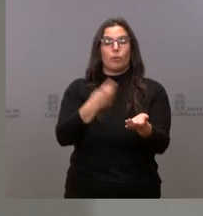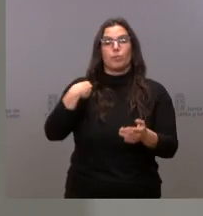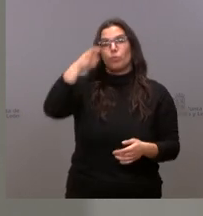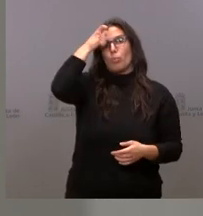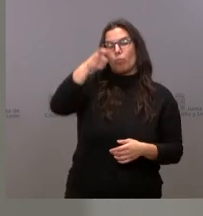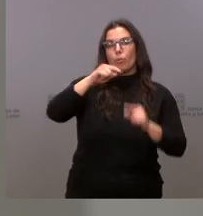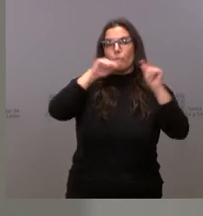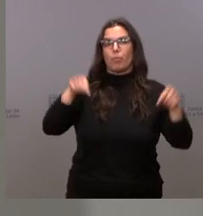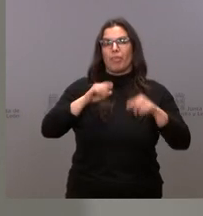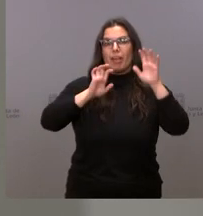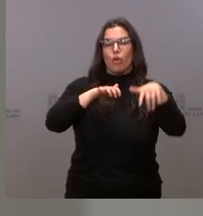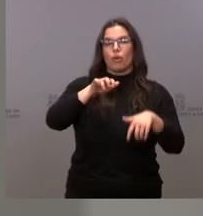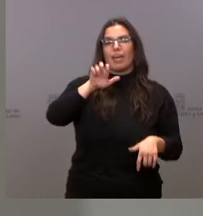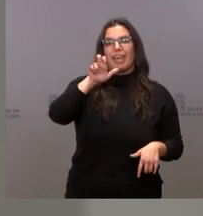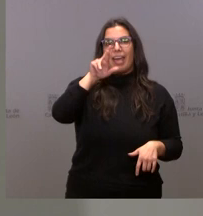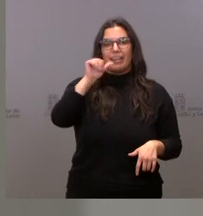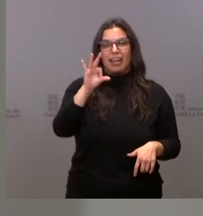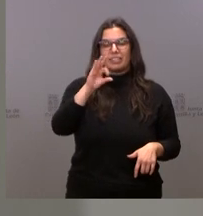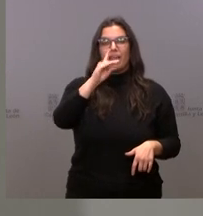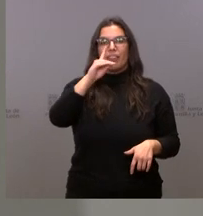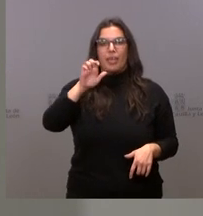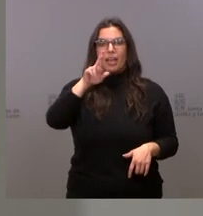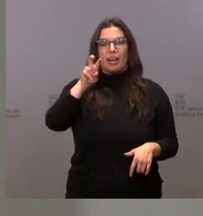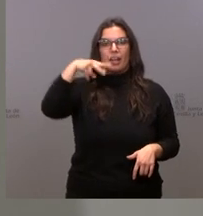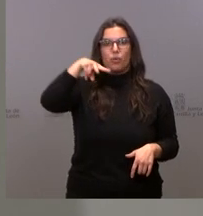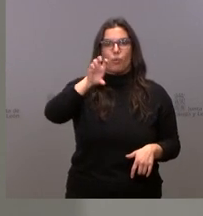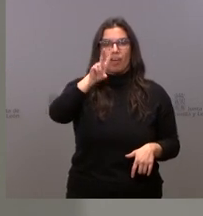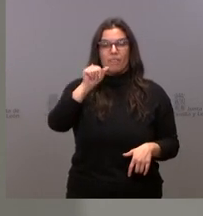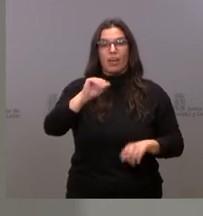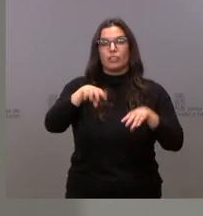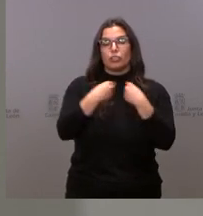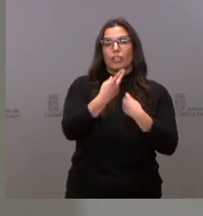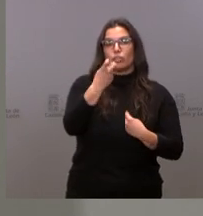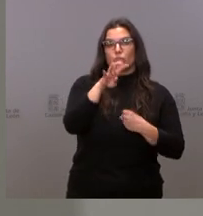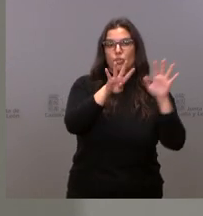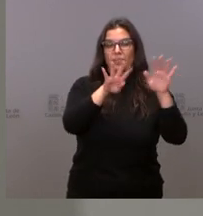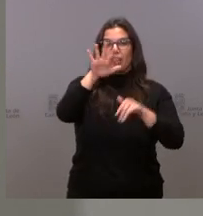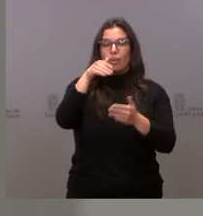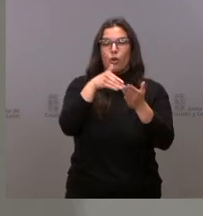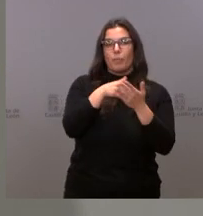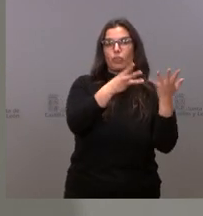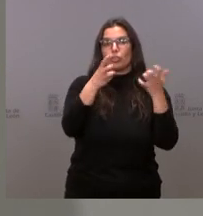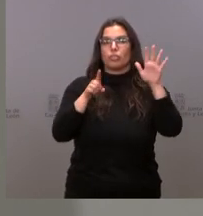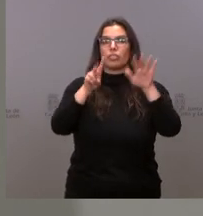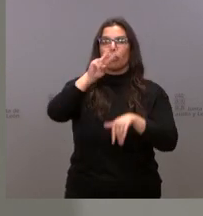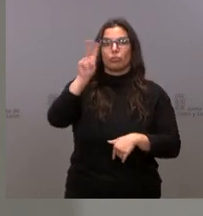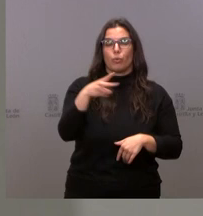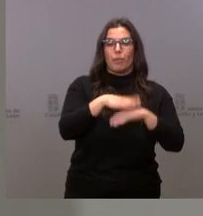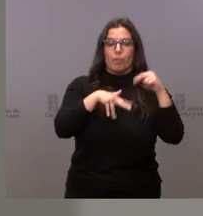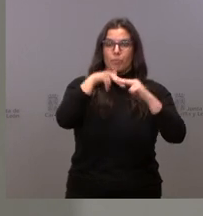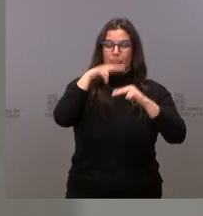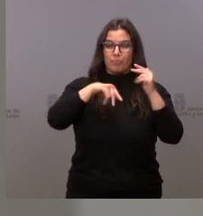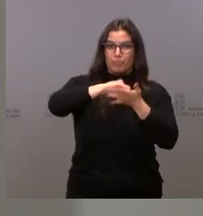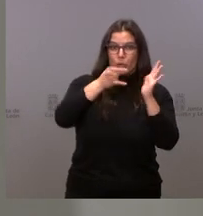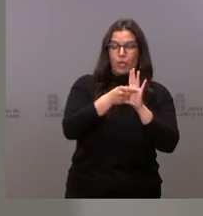León. Se trata de una inversión concretamente de 295.862 para la reacción del proyecto básico